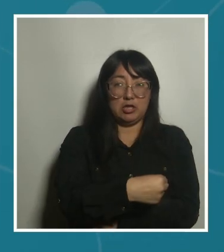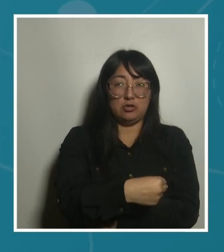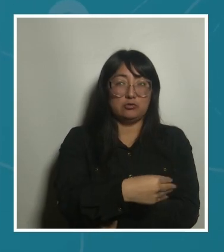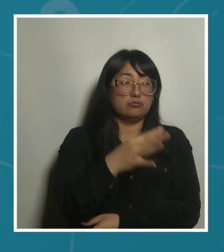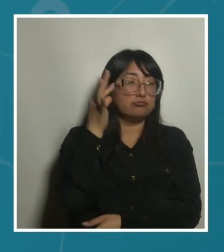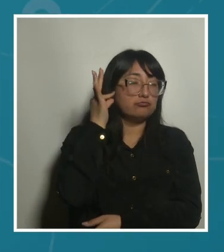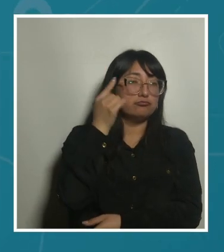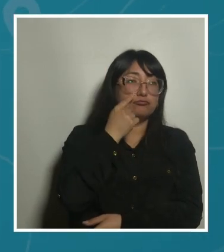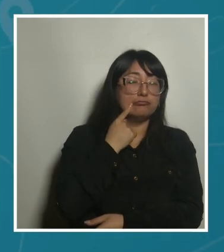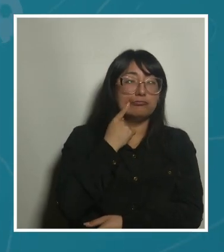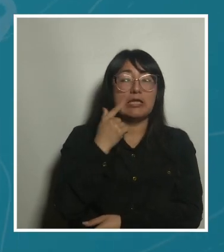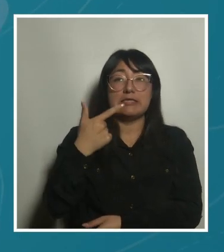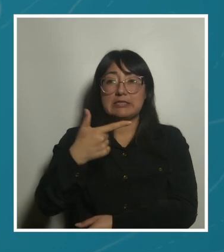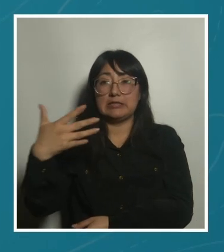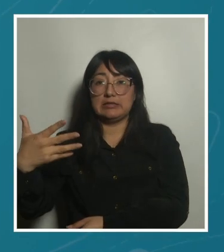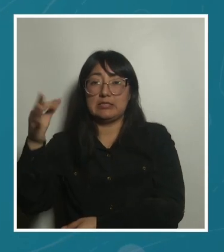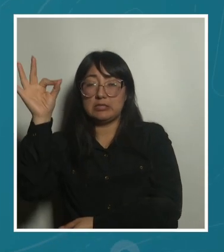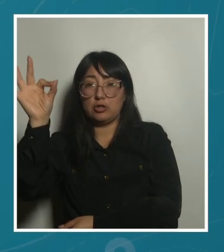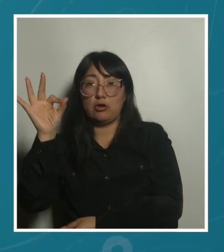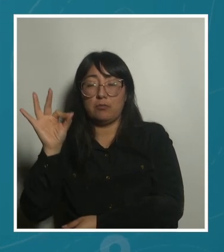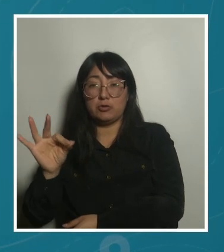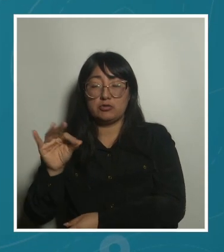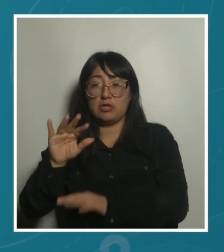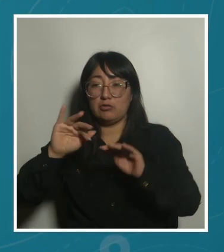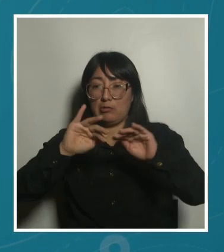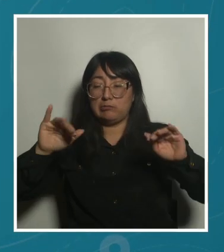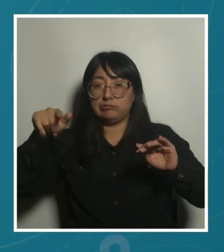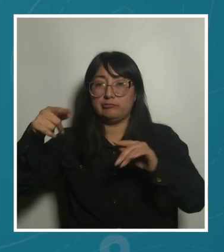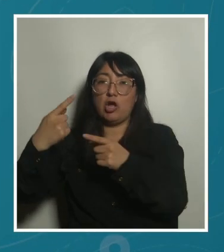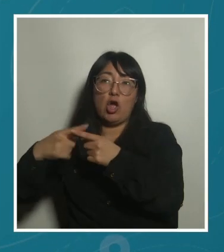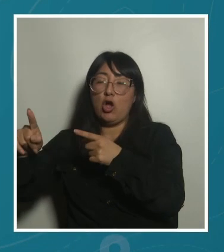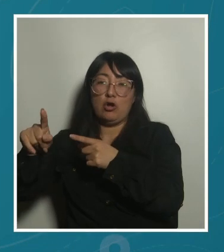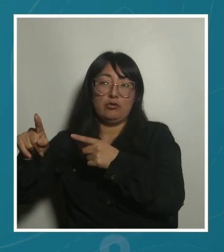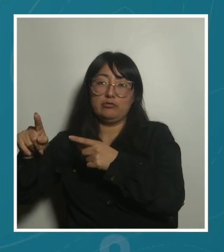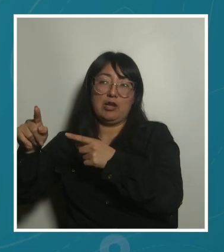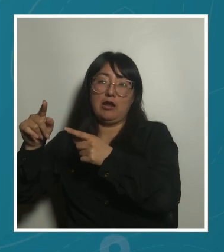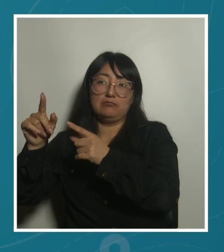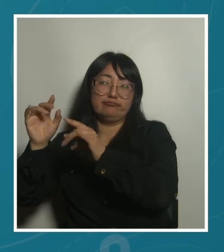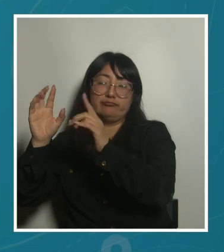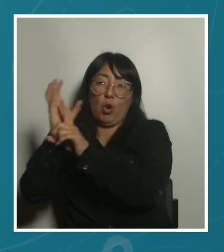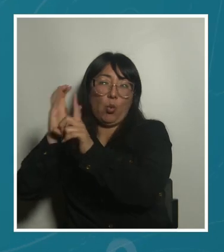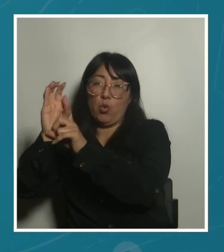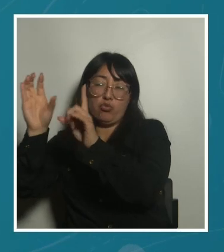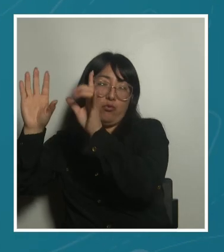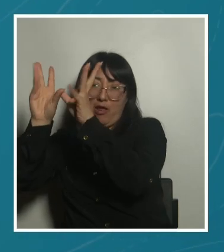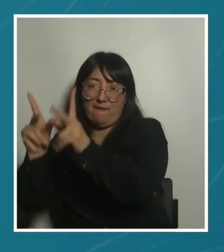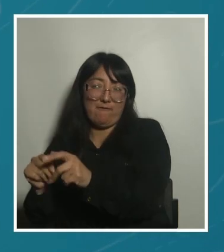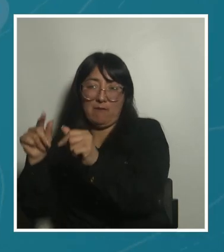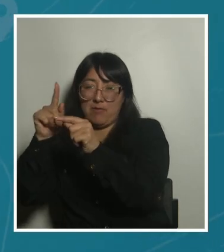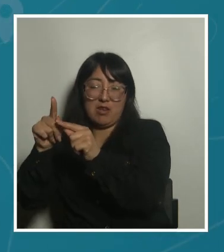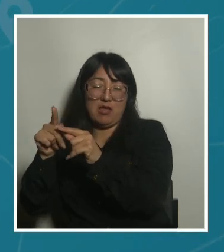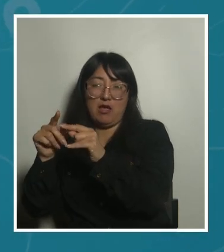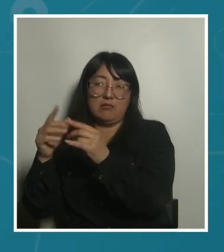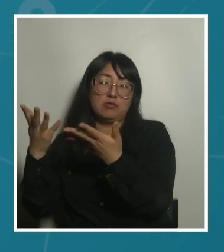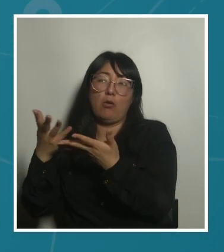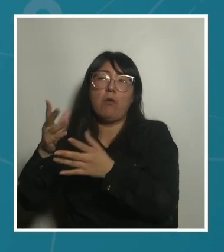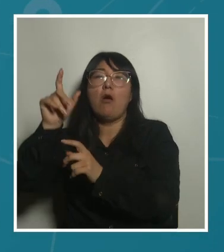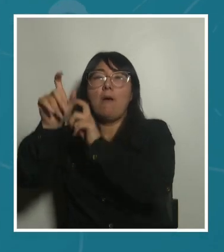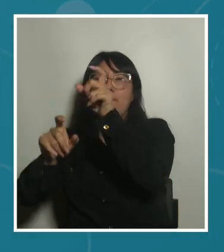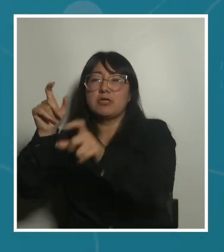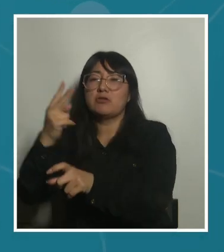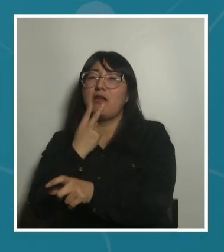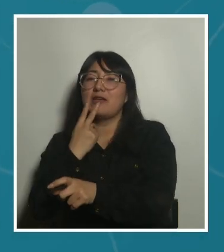hijos, hijos, el 75% restante son otra tipología de familias y de hogares ya sean personas que viven